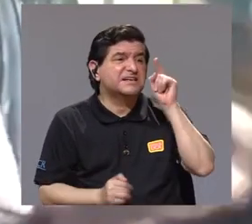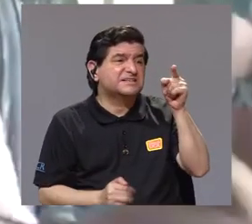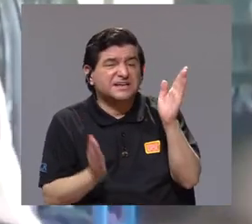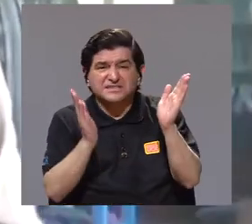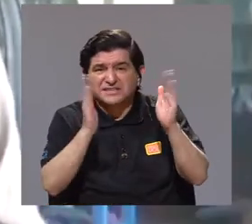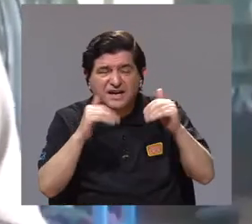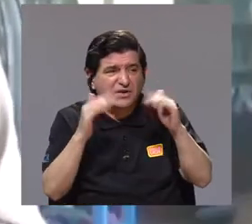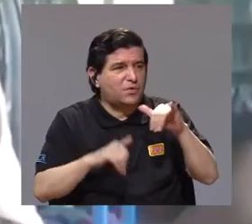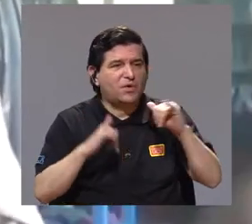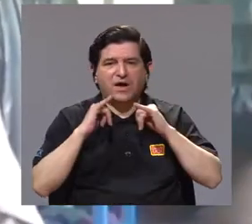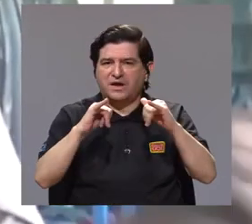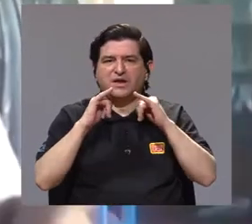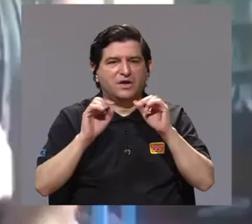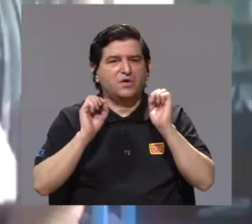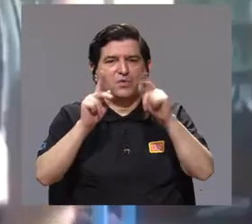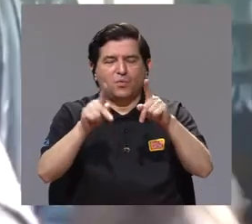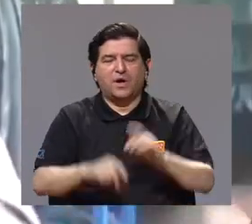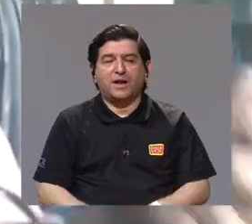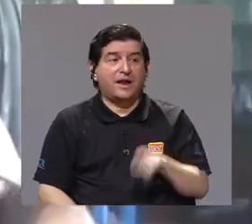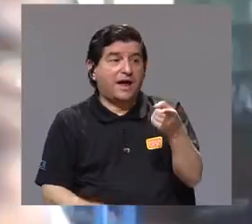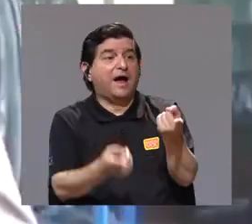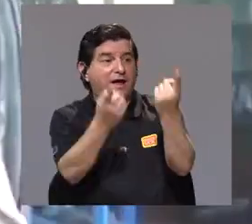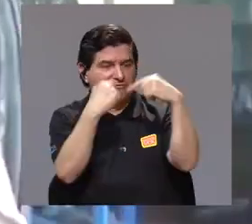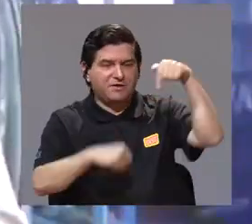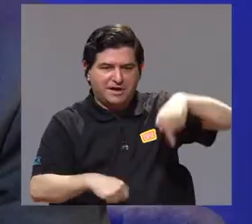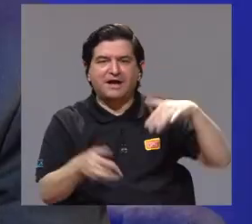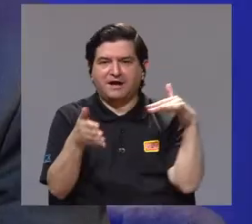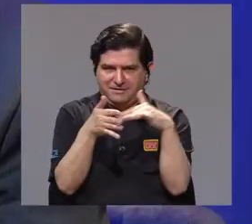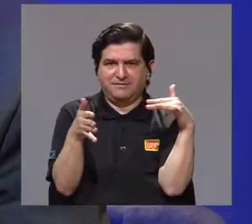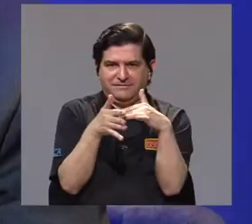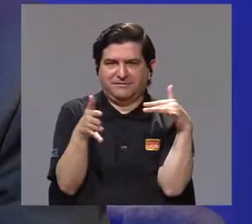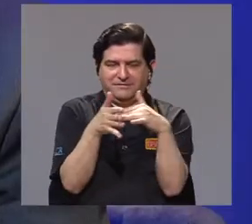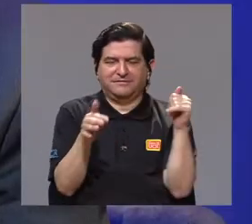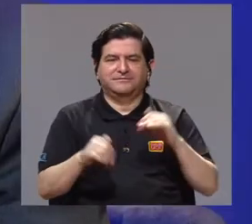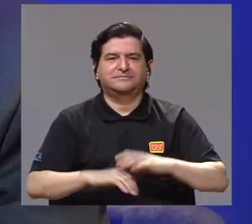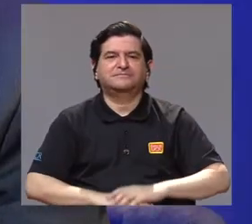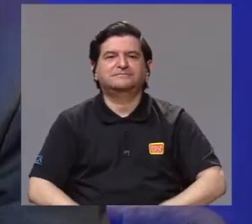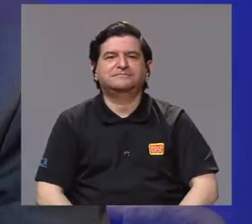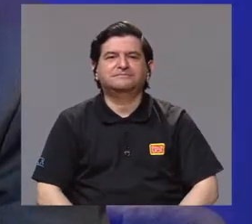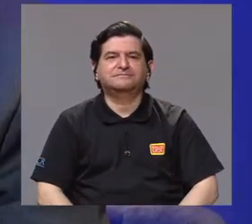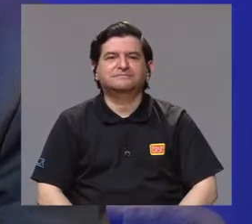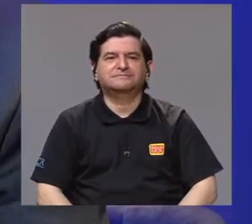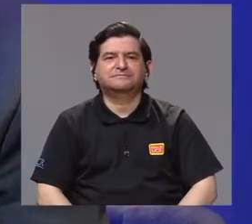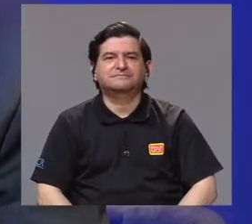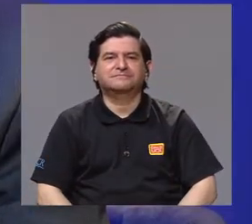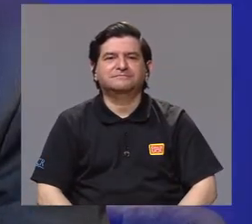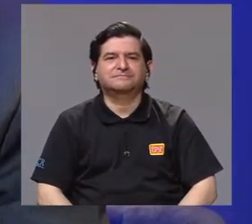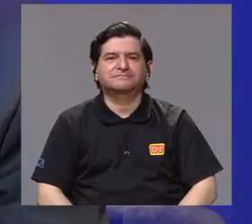porque allá tal vez no hay las mismas oportunidades, entonces ellos vienen a formarse así y